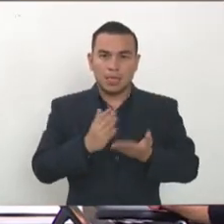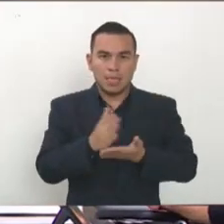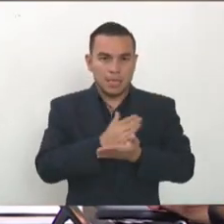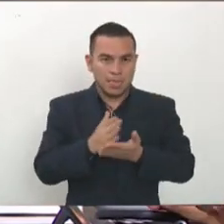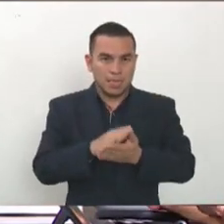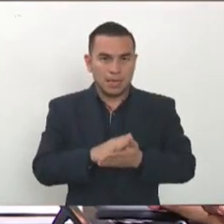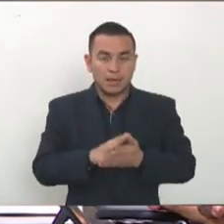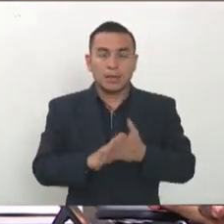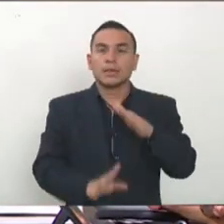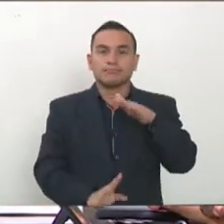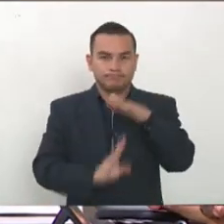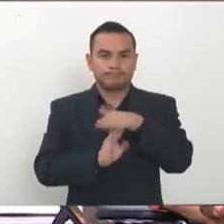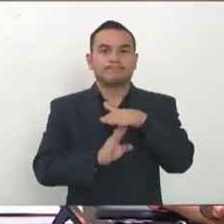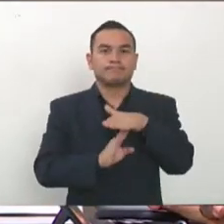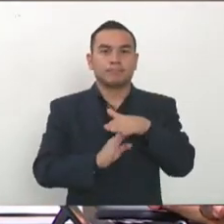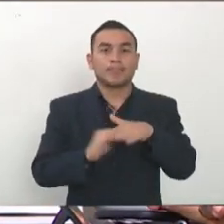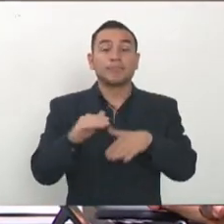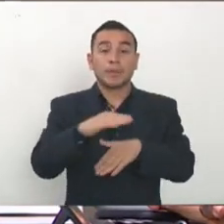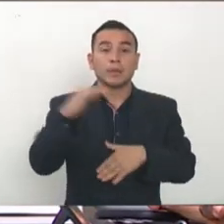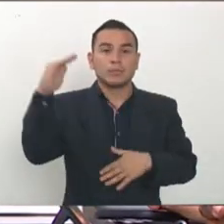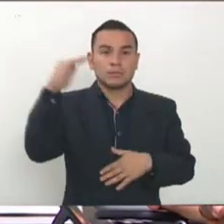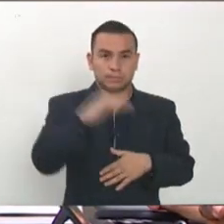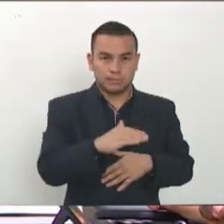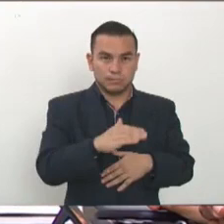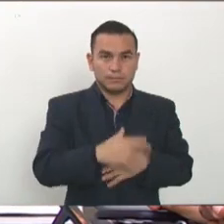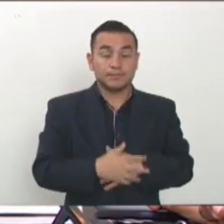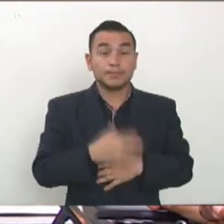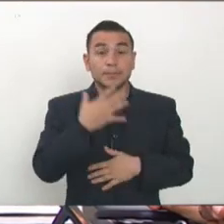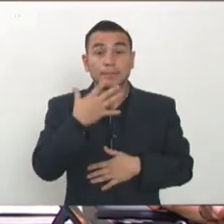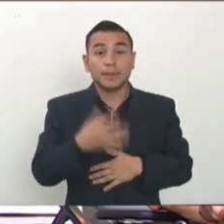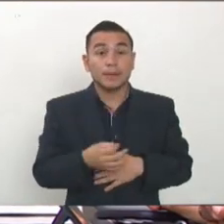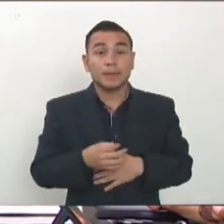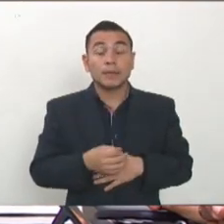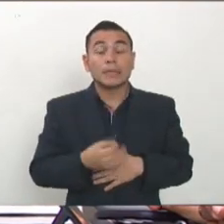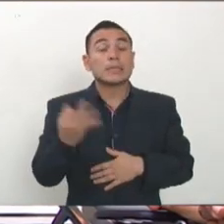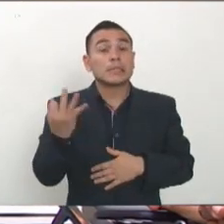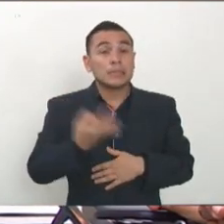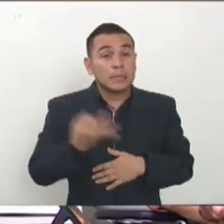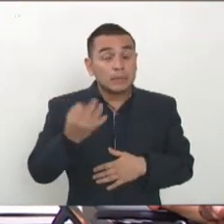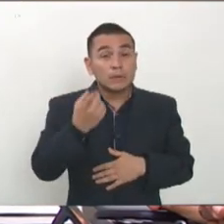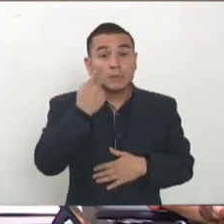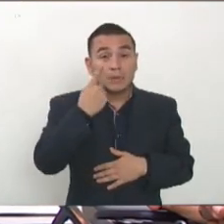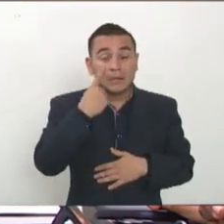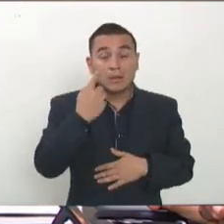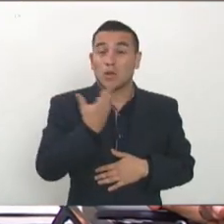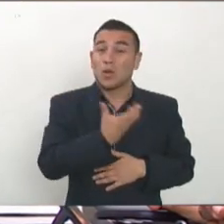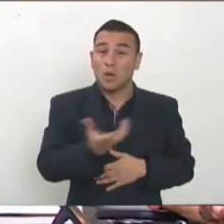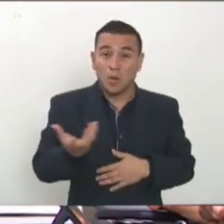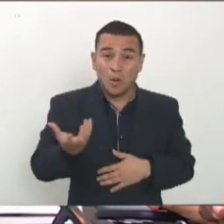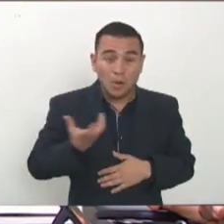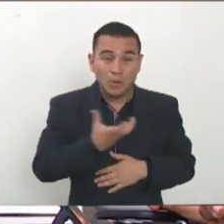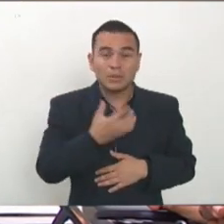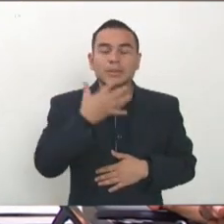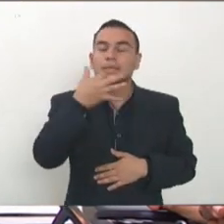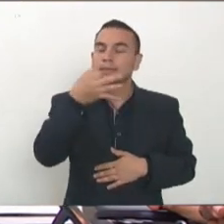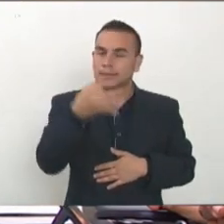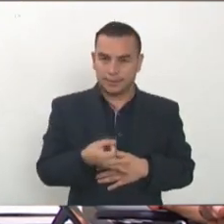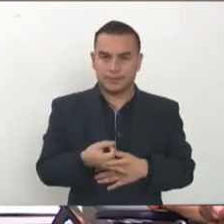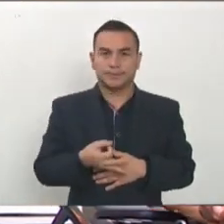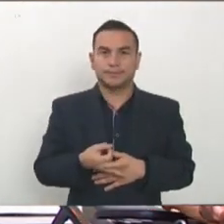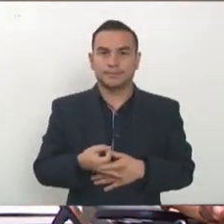y cortamos un órgano vital perdimos un riñón ahí pero ya no podemos perder el otro entonces tenemos que cuidarnos con todas esas